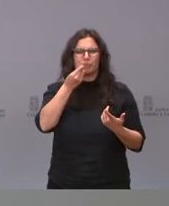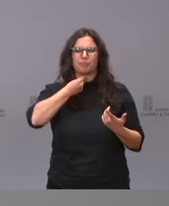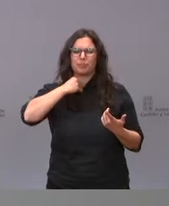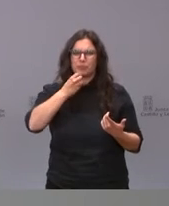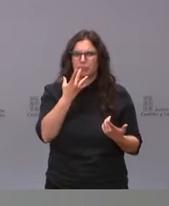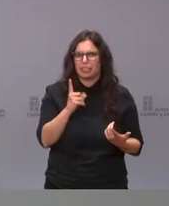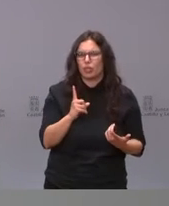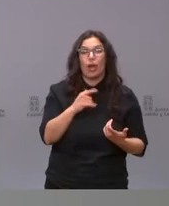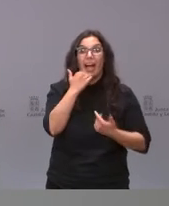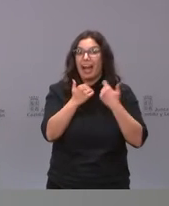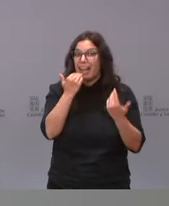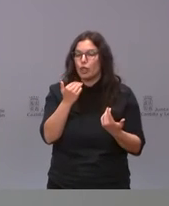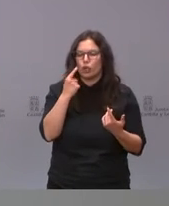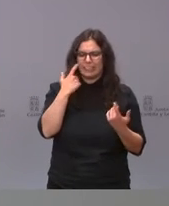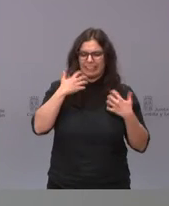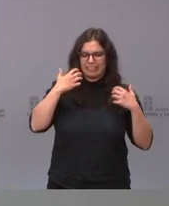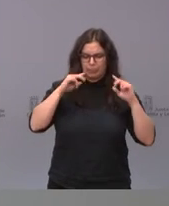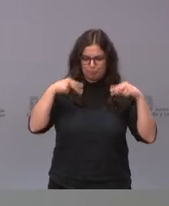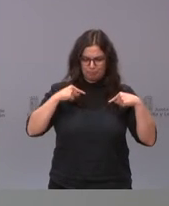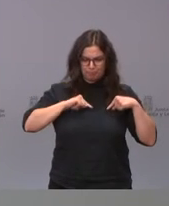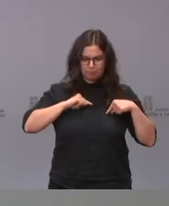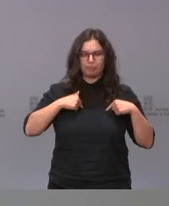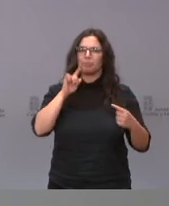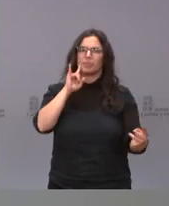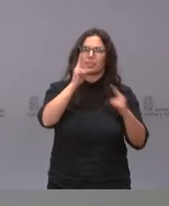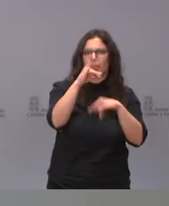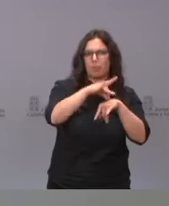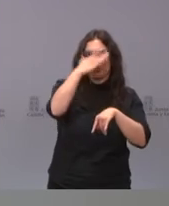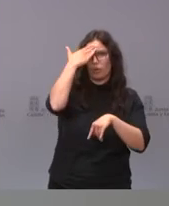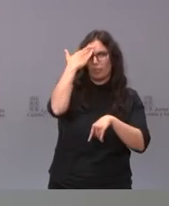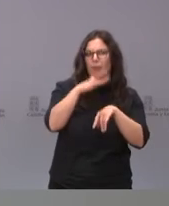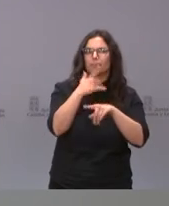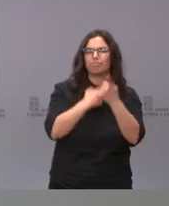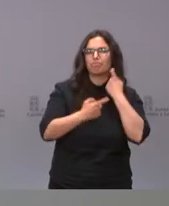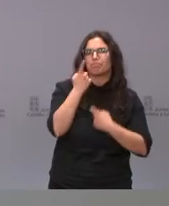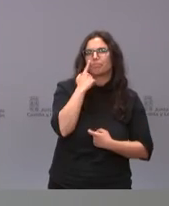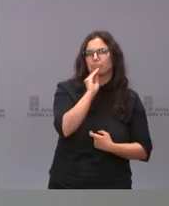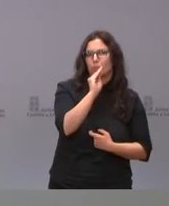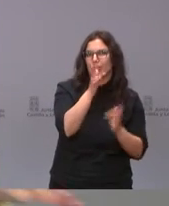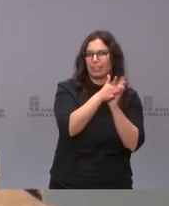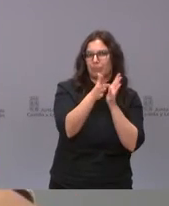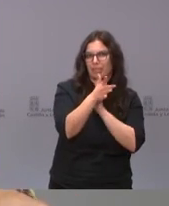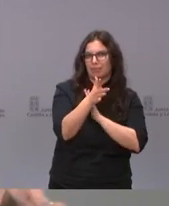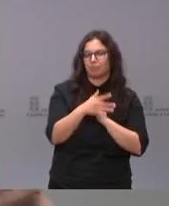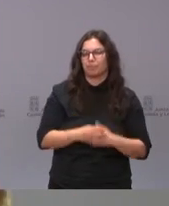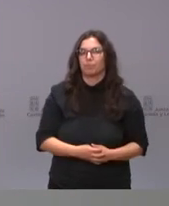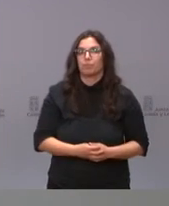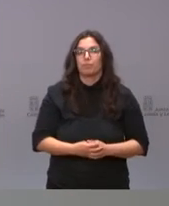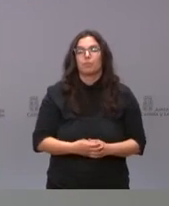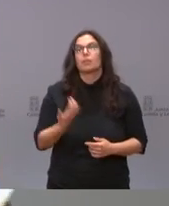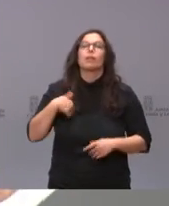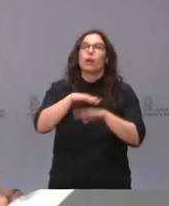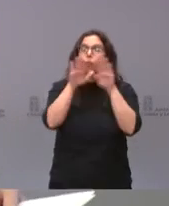cosa que nos preocupe hay que contactar con el médico de familia para consultarle este efecto secundario y para acabar